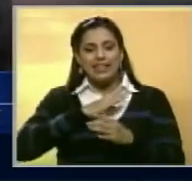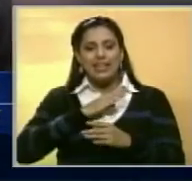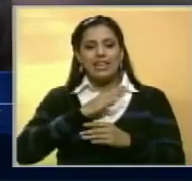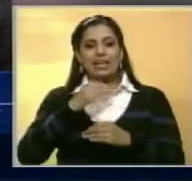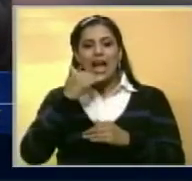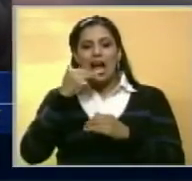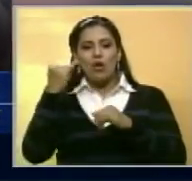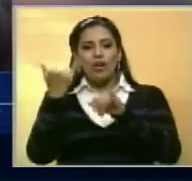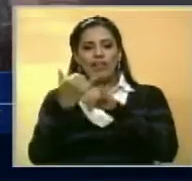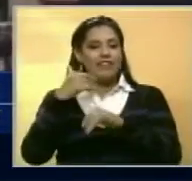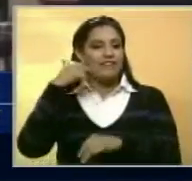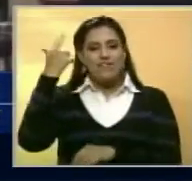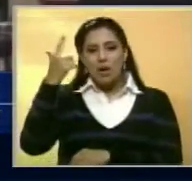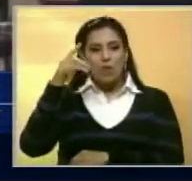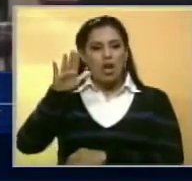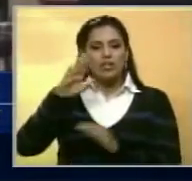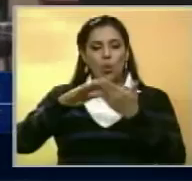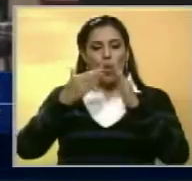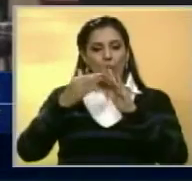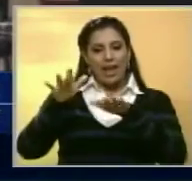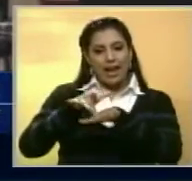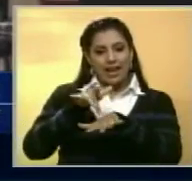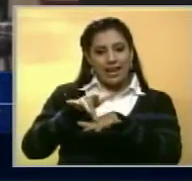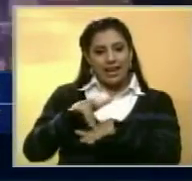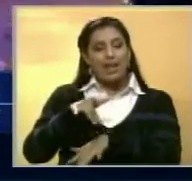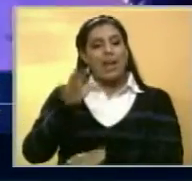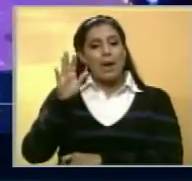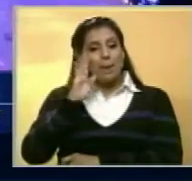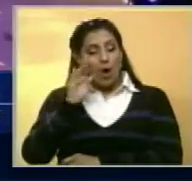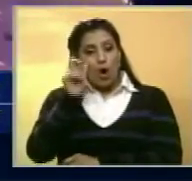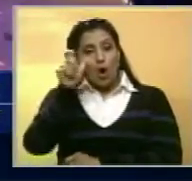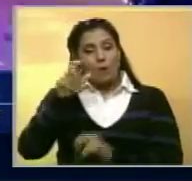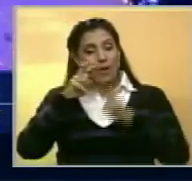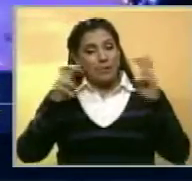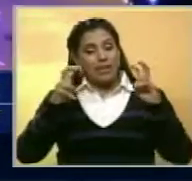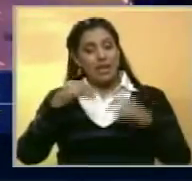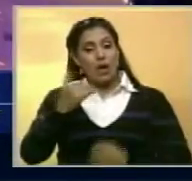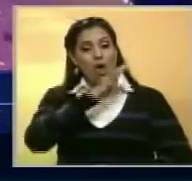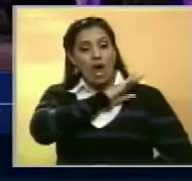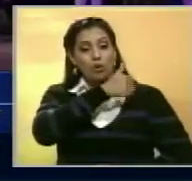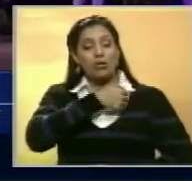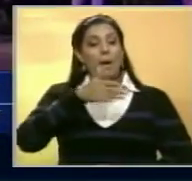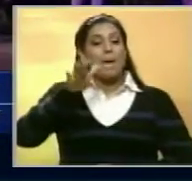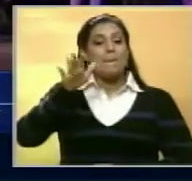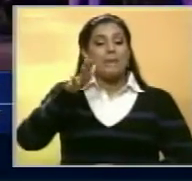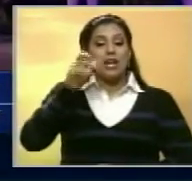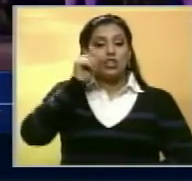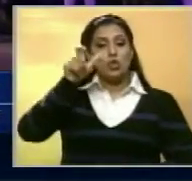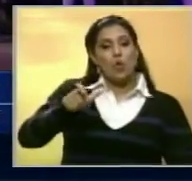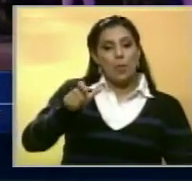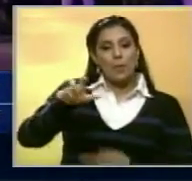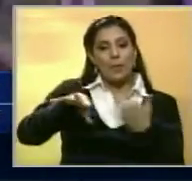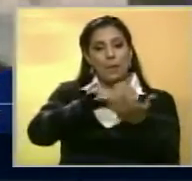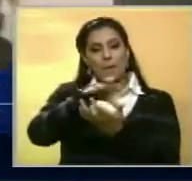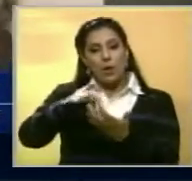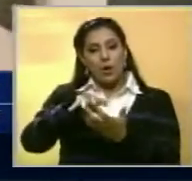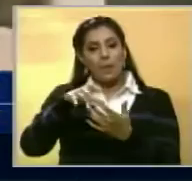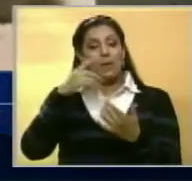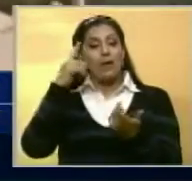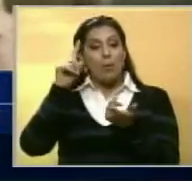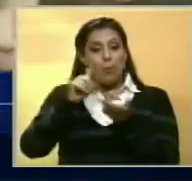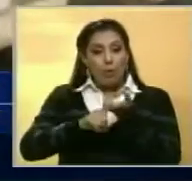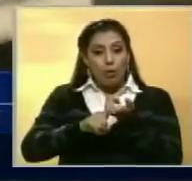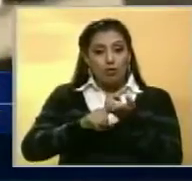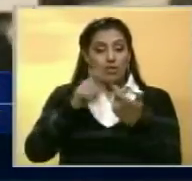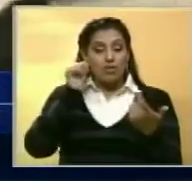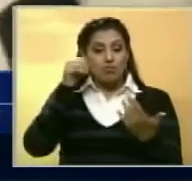popular red social entre la comunidad gay. Esto está siendo investigado por las autoridades como posibles causas de la tragedia. La esposa